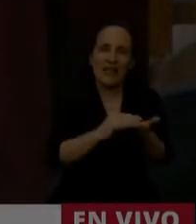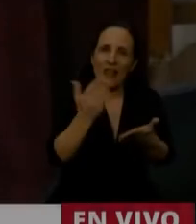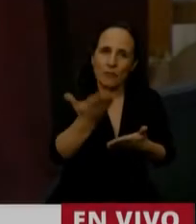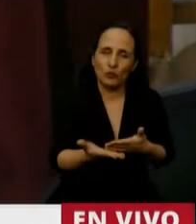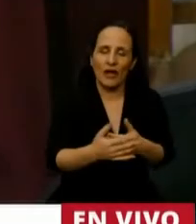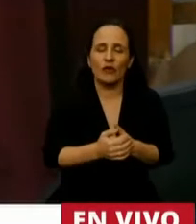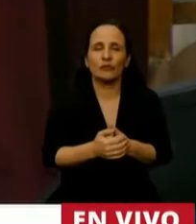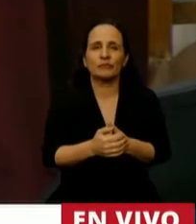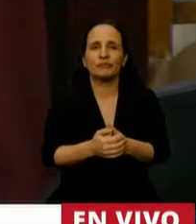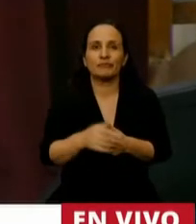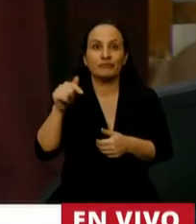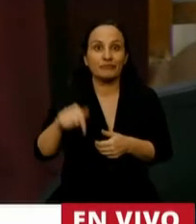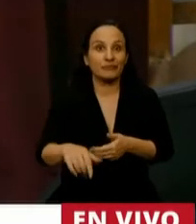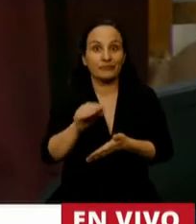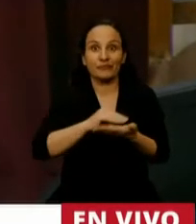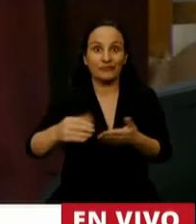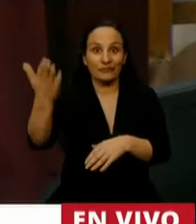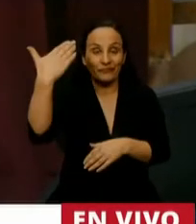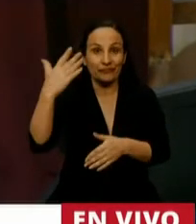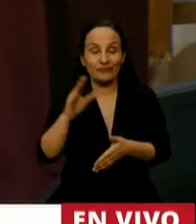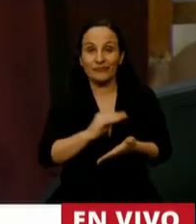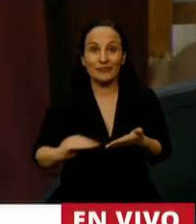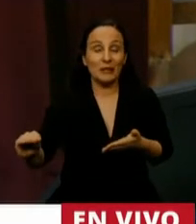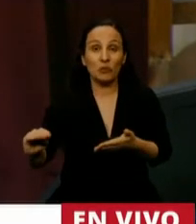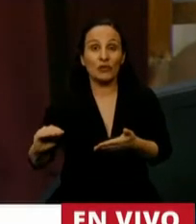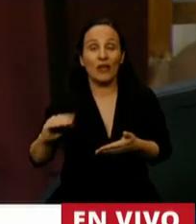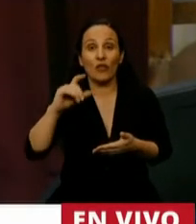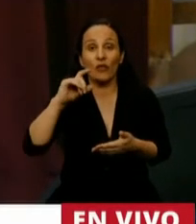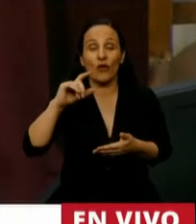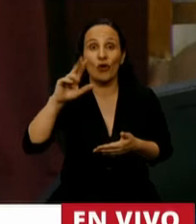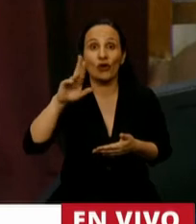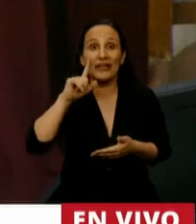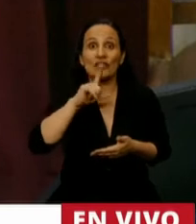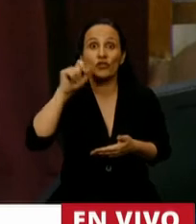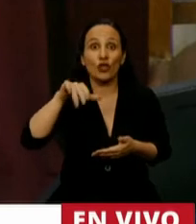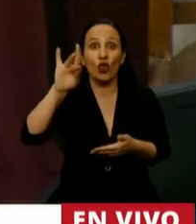Tiene la palabra el diputado Cristian Ritondo.